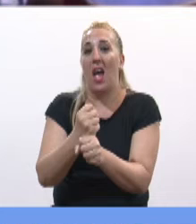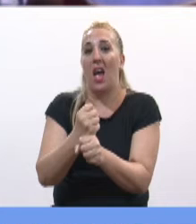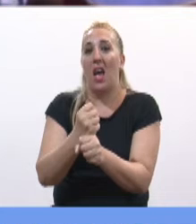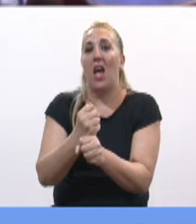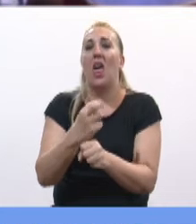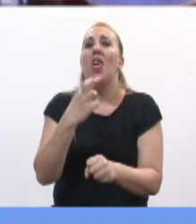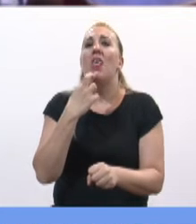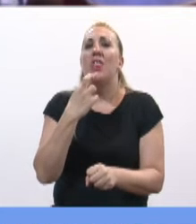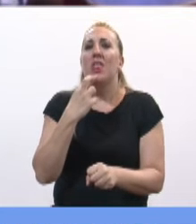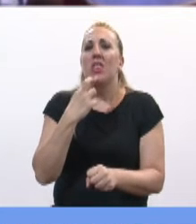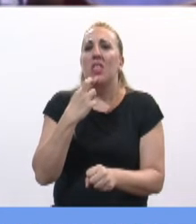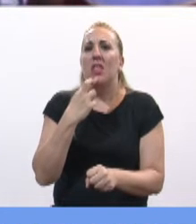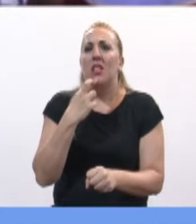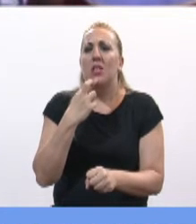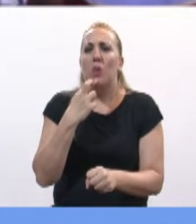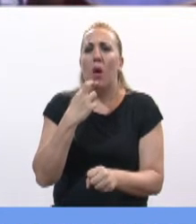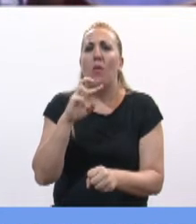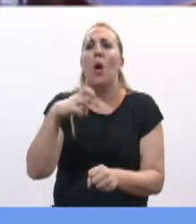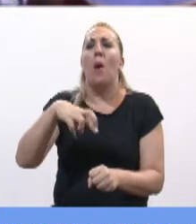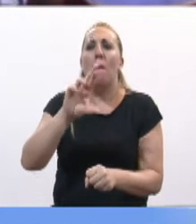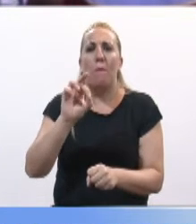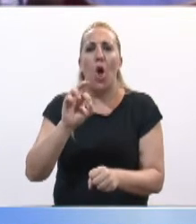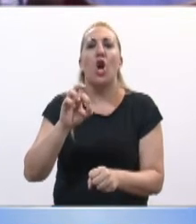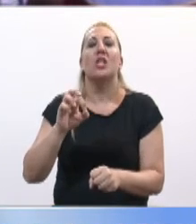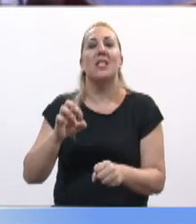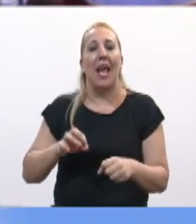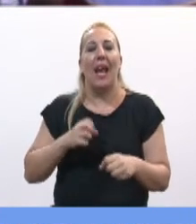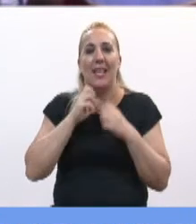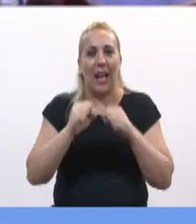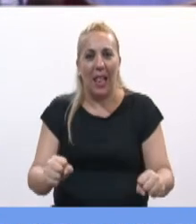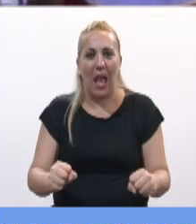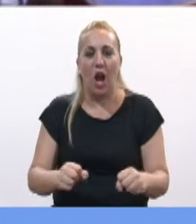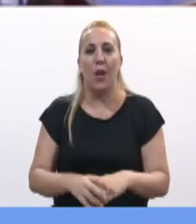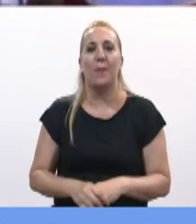19, el Prosecretario de Coordinación Operativa del Senado de la Nación,